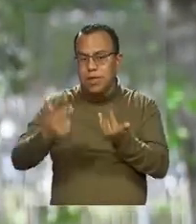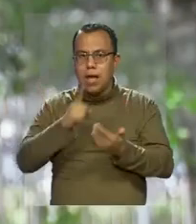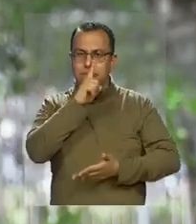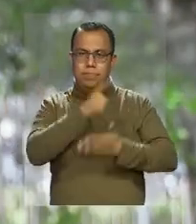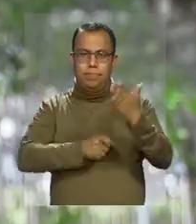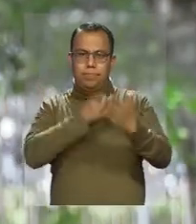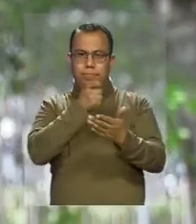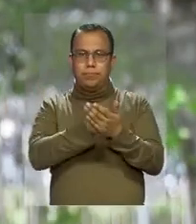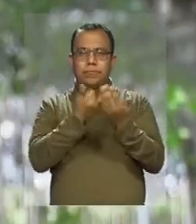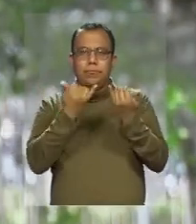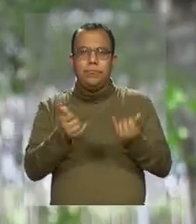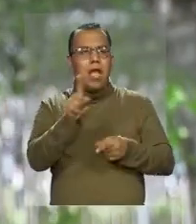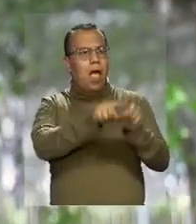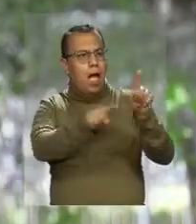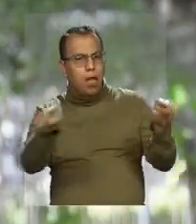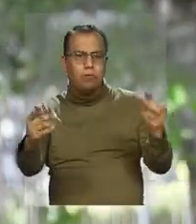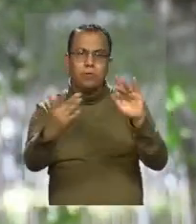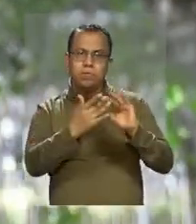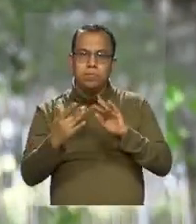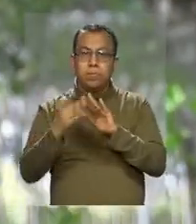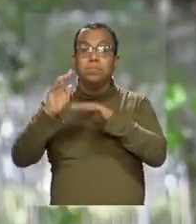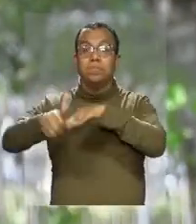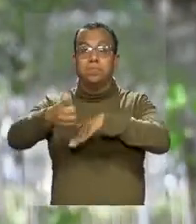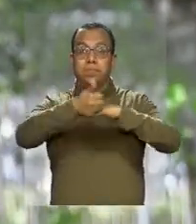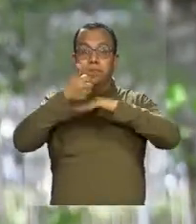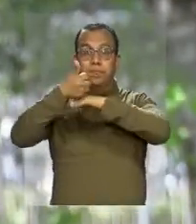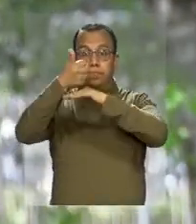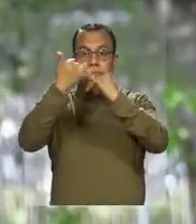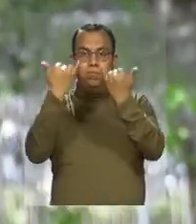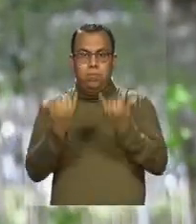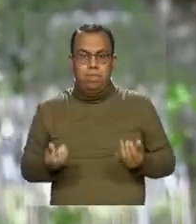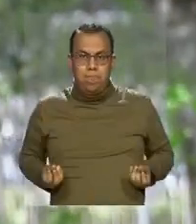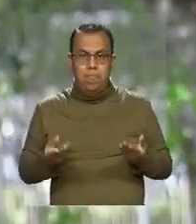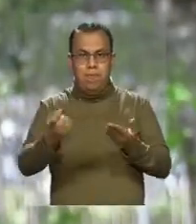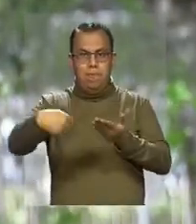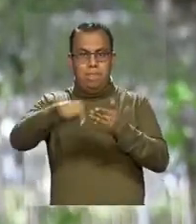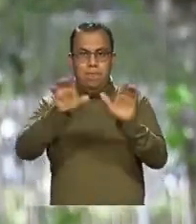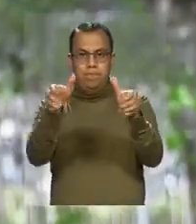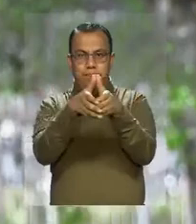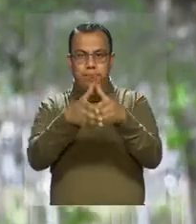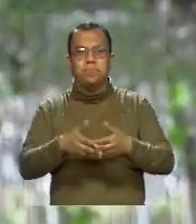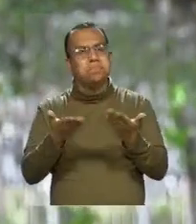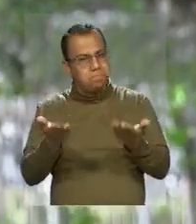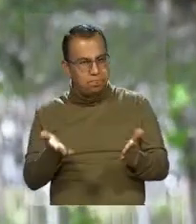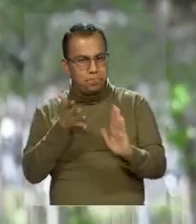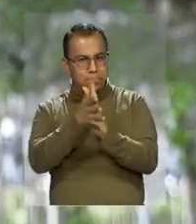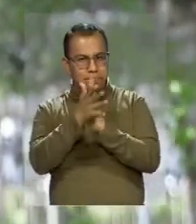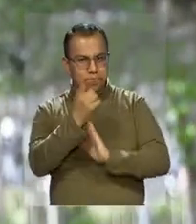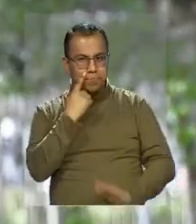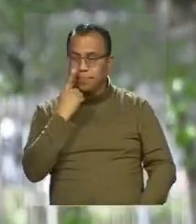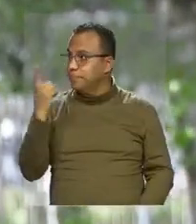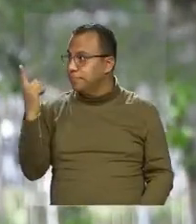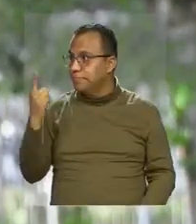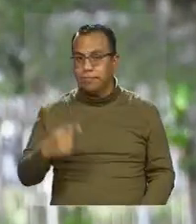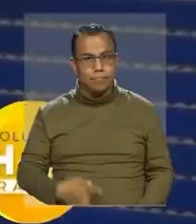imputación contra algunos otros altos directivos de Corfi Colombiana. Aquí están los detalles.